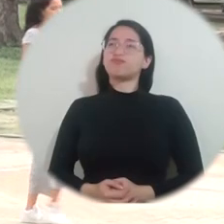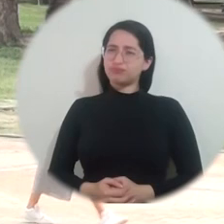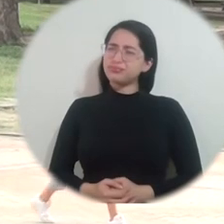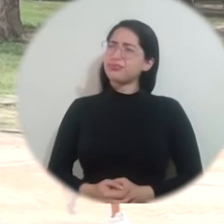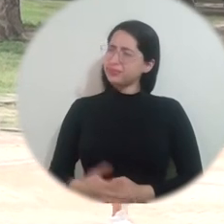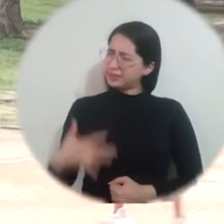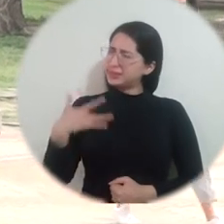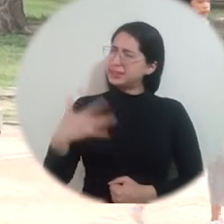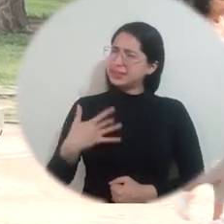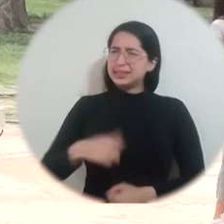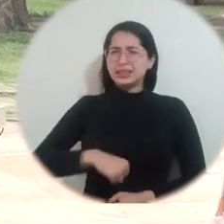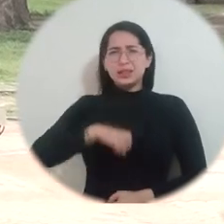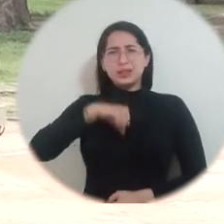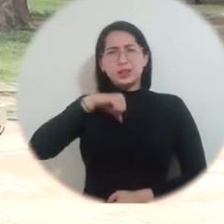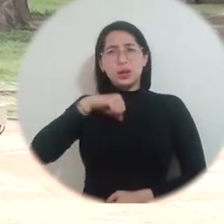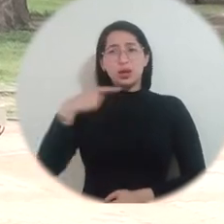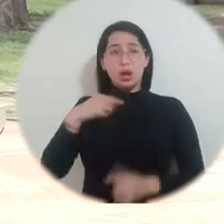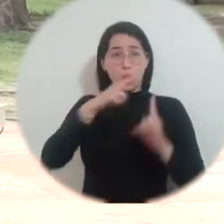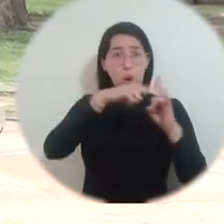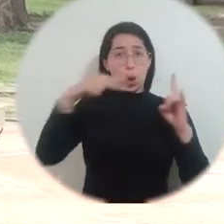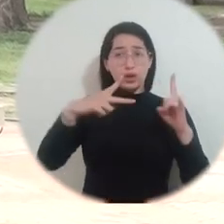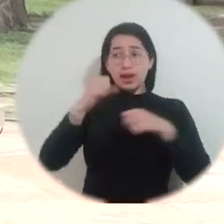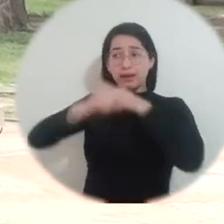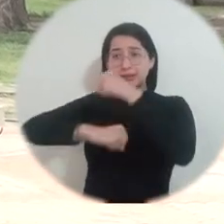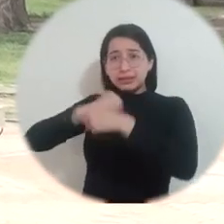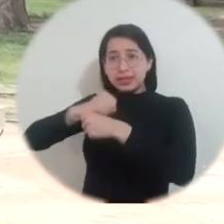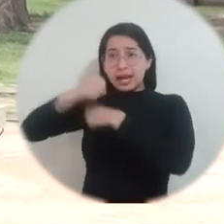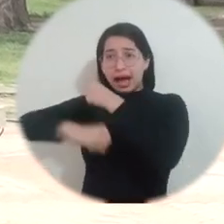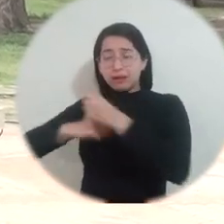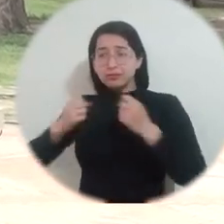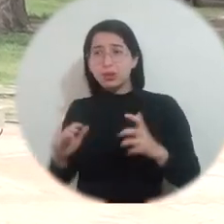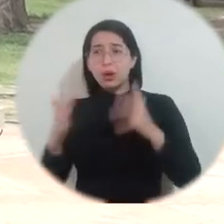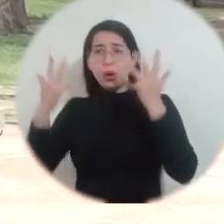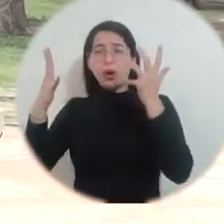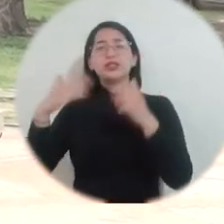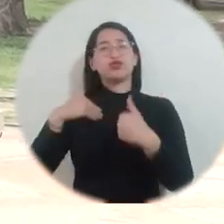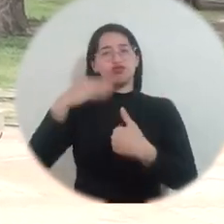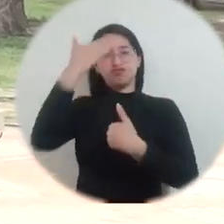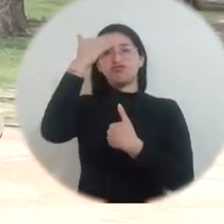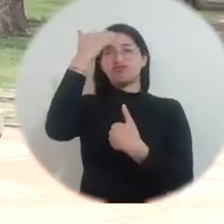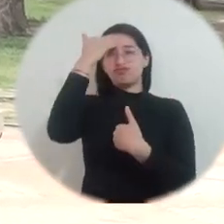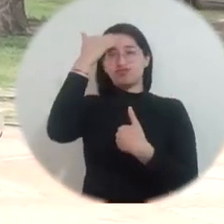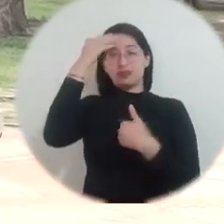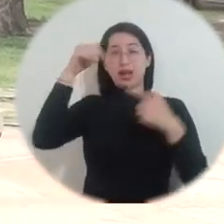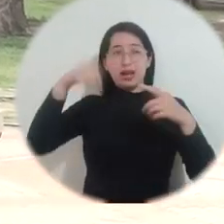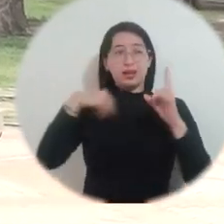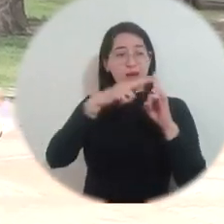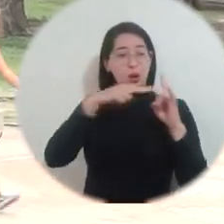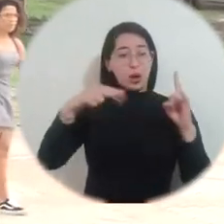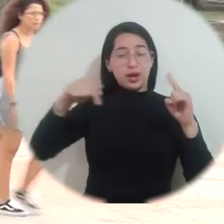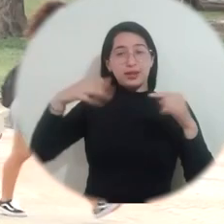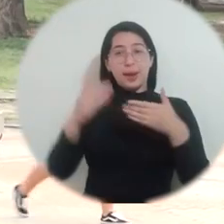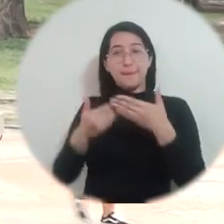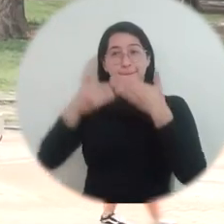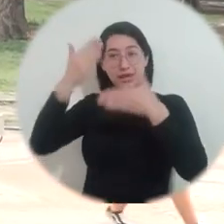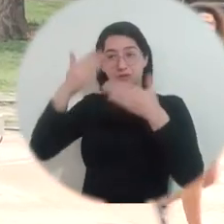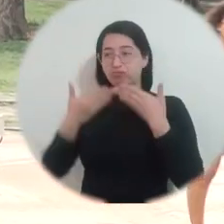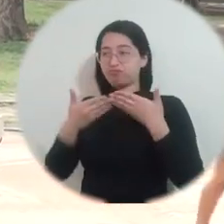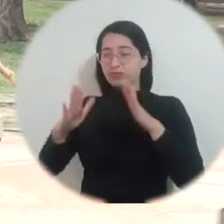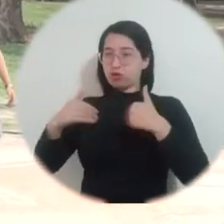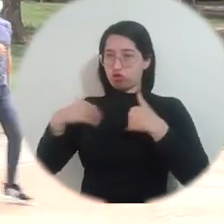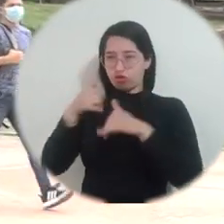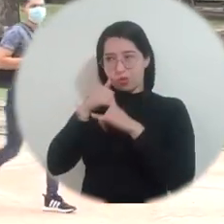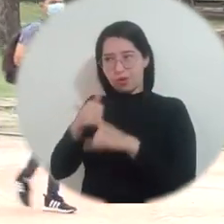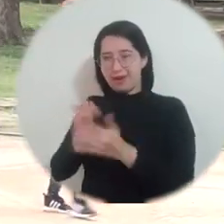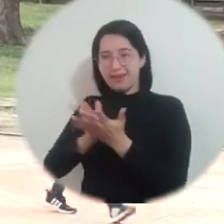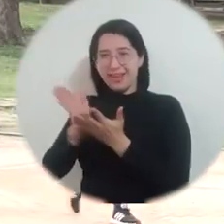Siento un orgullo cada vez que la universidad cumple años porque sabemos que fuimos el programa con el cual la universidad arrancó y que